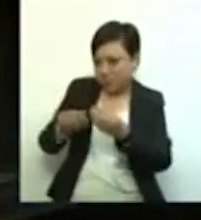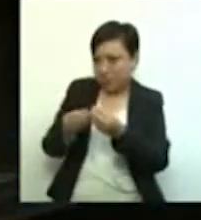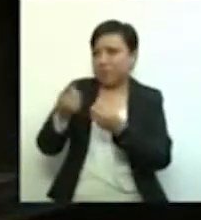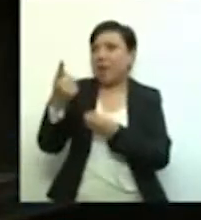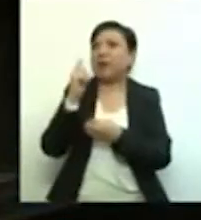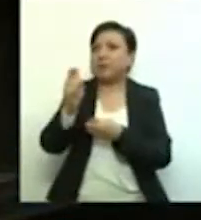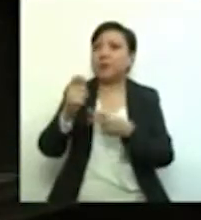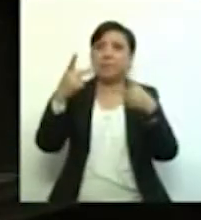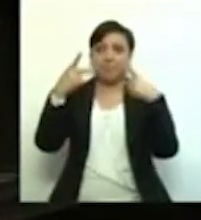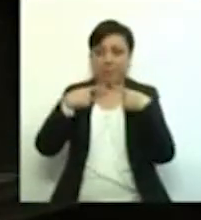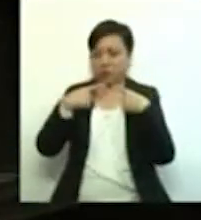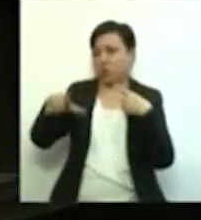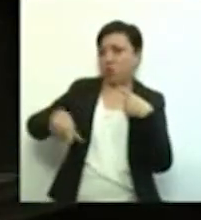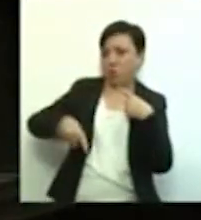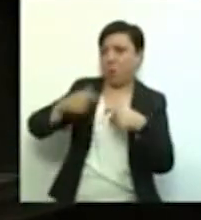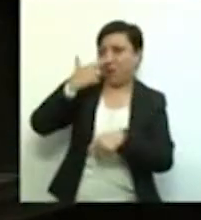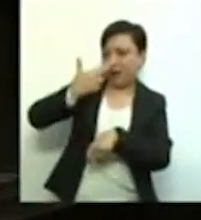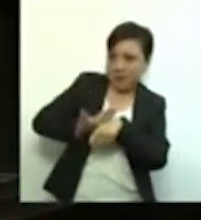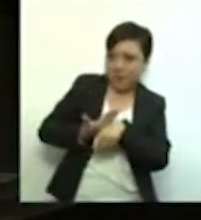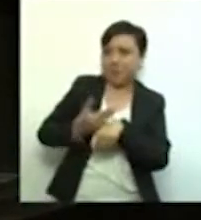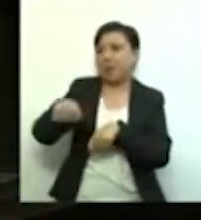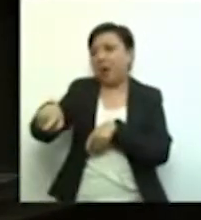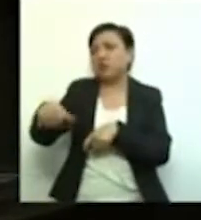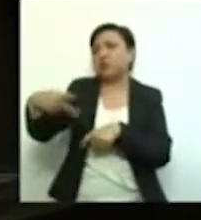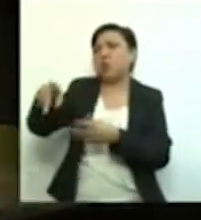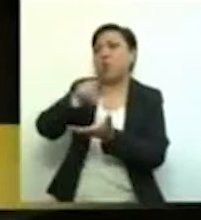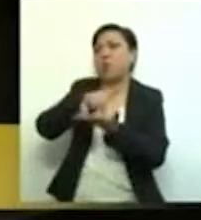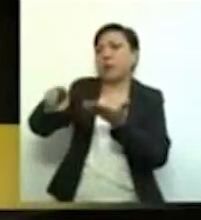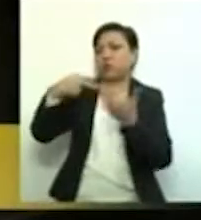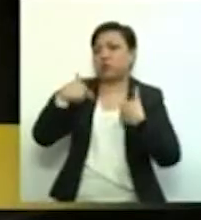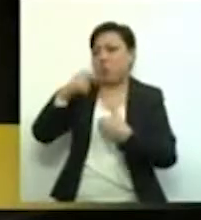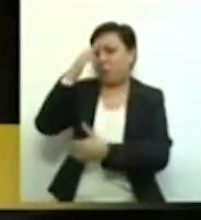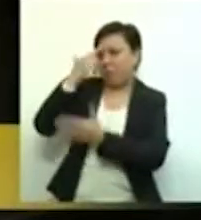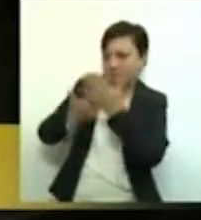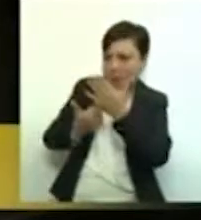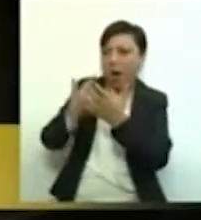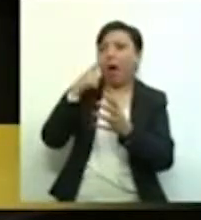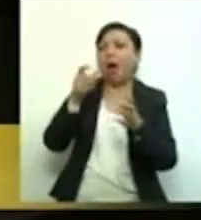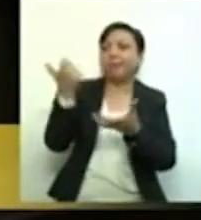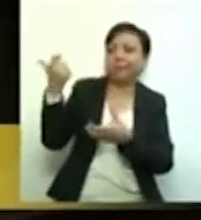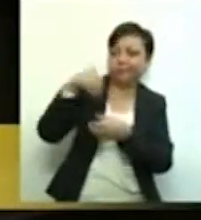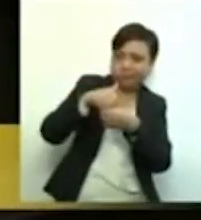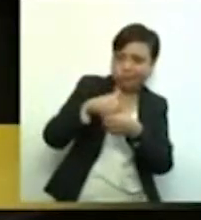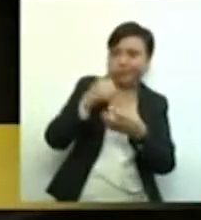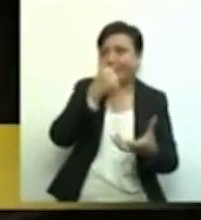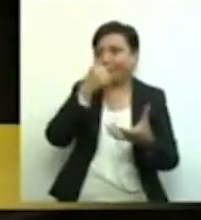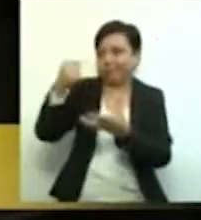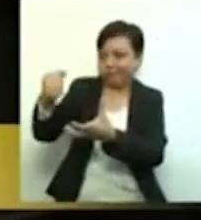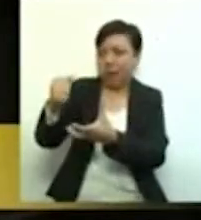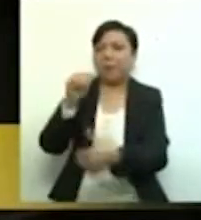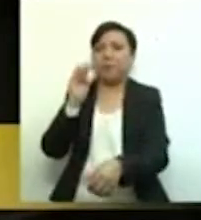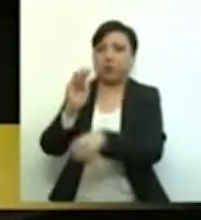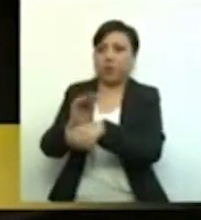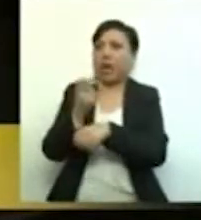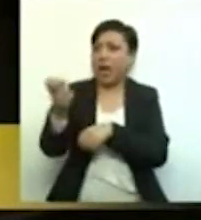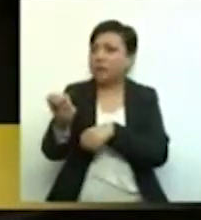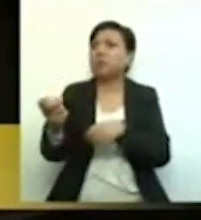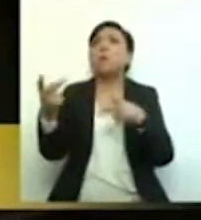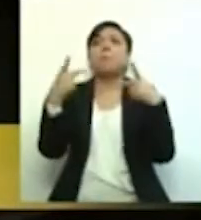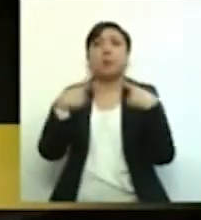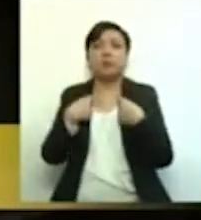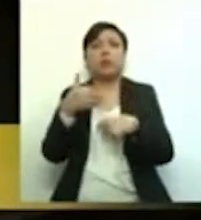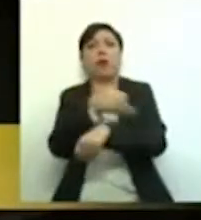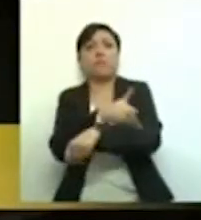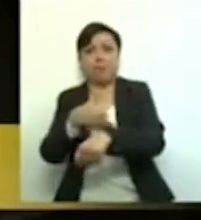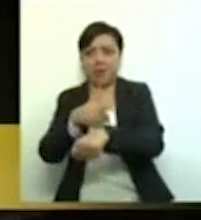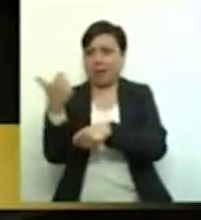responsabilidad del daño causado a víctimas de la violación de derechos humanos. En este sentido, los familiares de víctimas señalan que con la eliminación